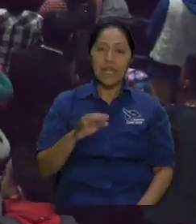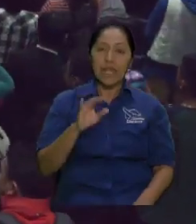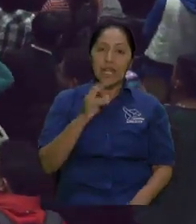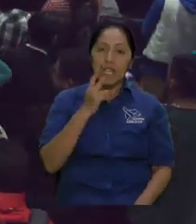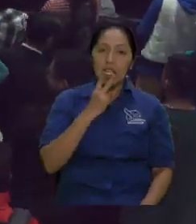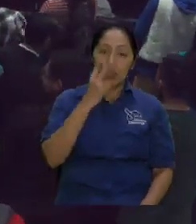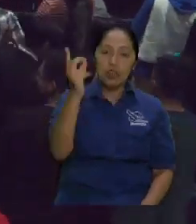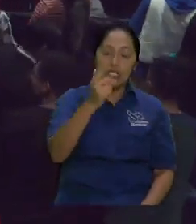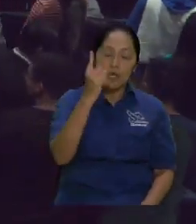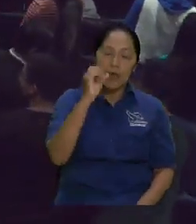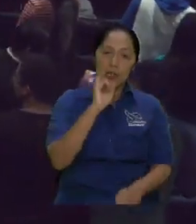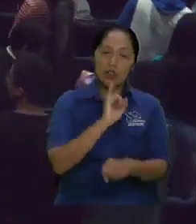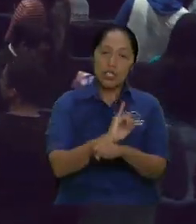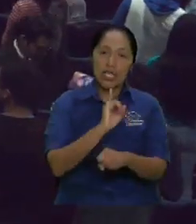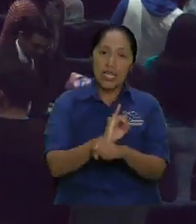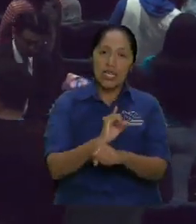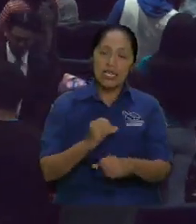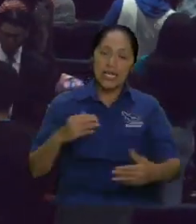les bendecimos